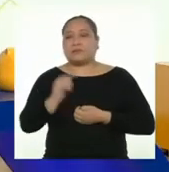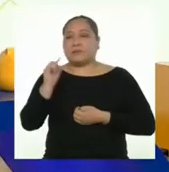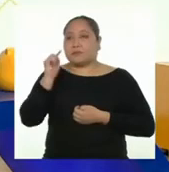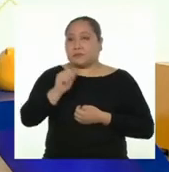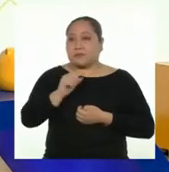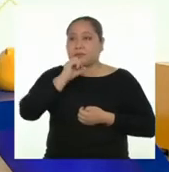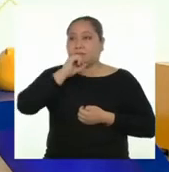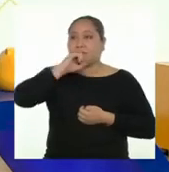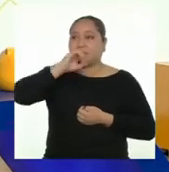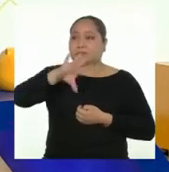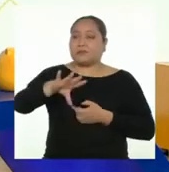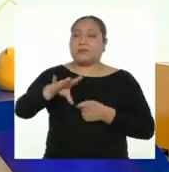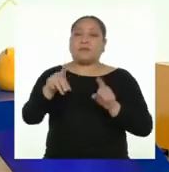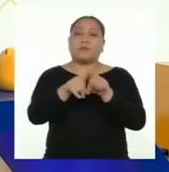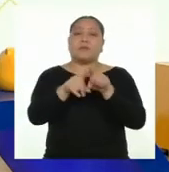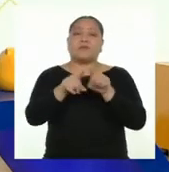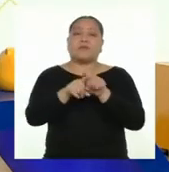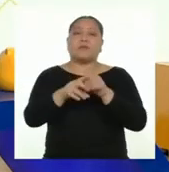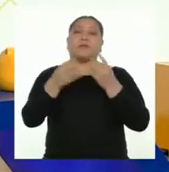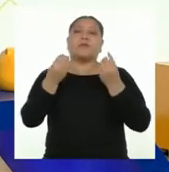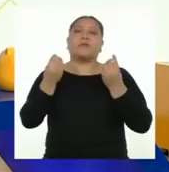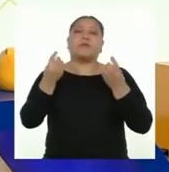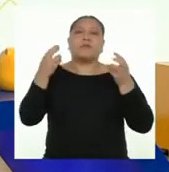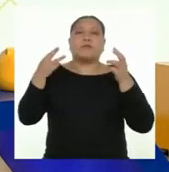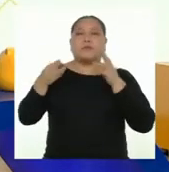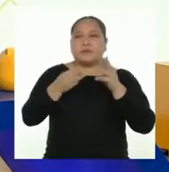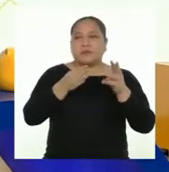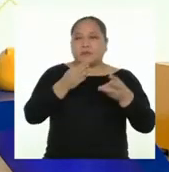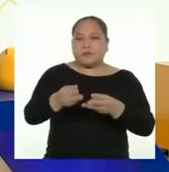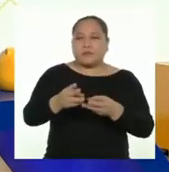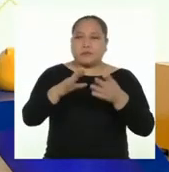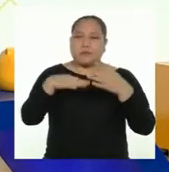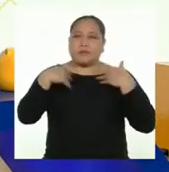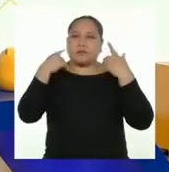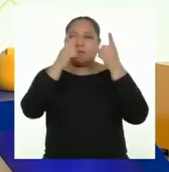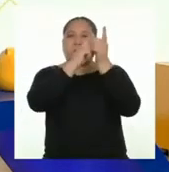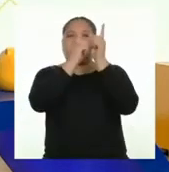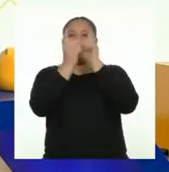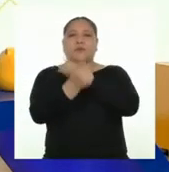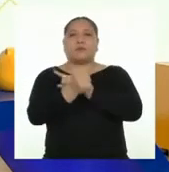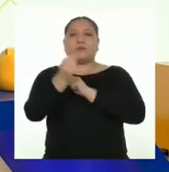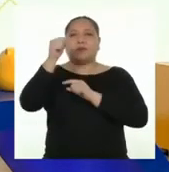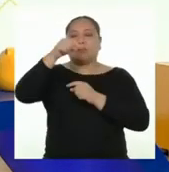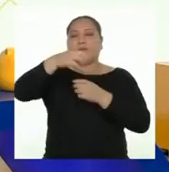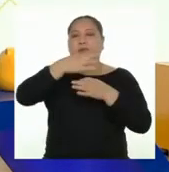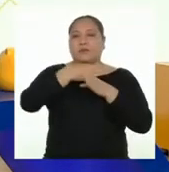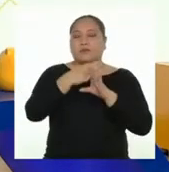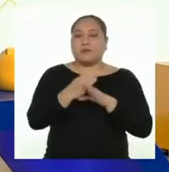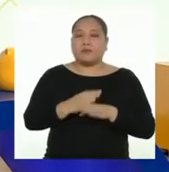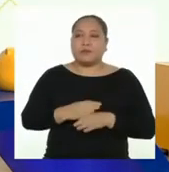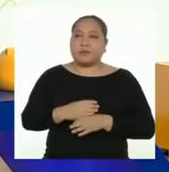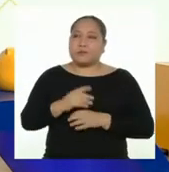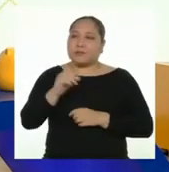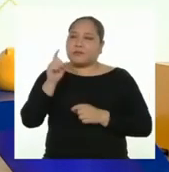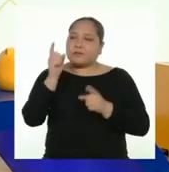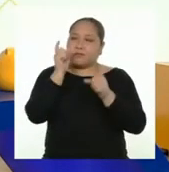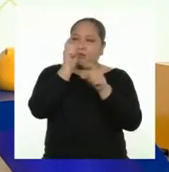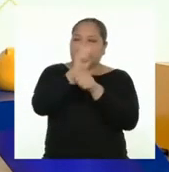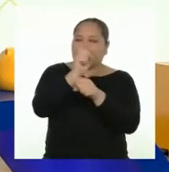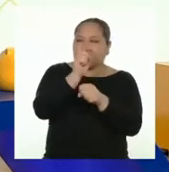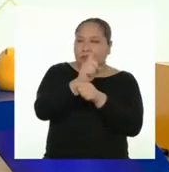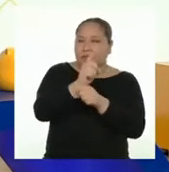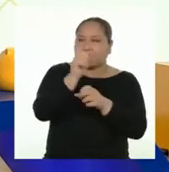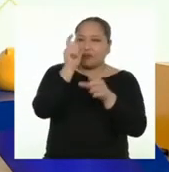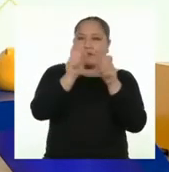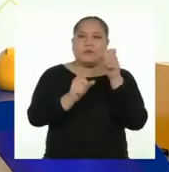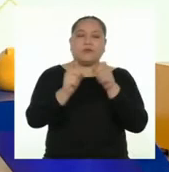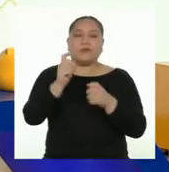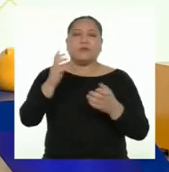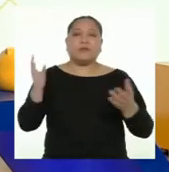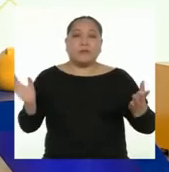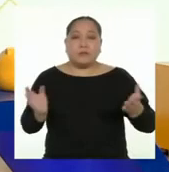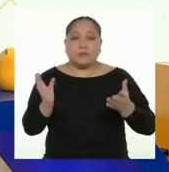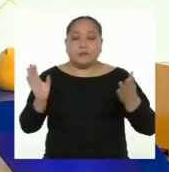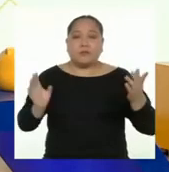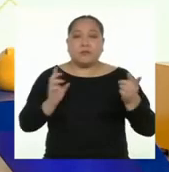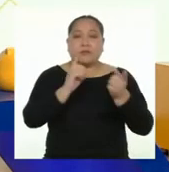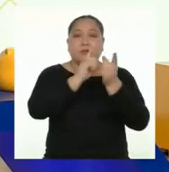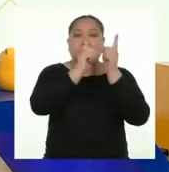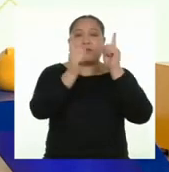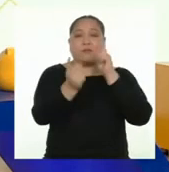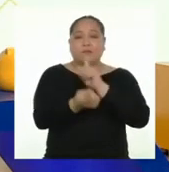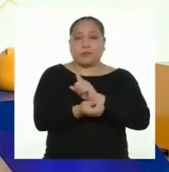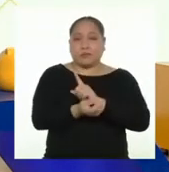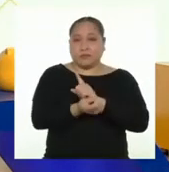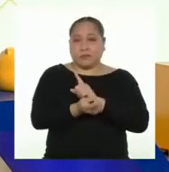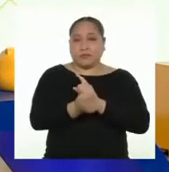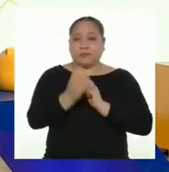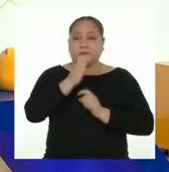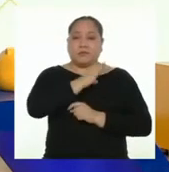Trata justamente de la manera en que podríamos cambiar esta realidad. Habla de sensibilizar a las personas y fomentar un cambio de conductas